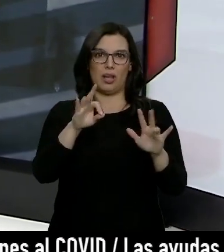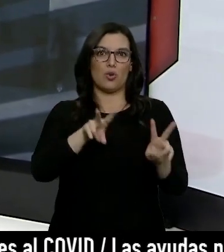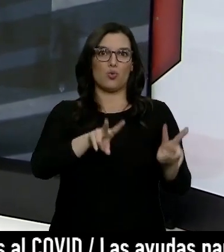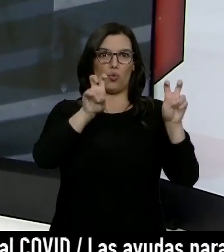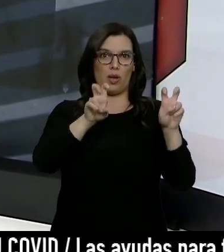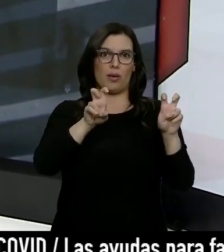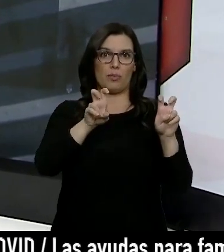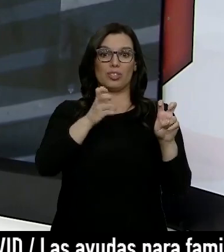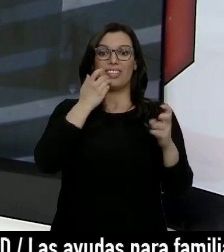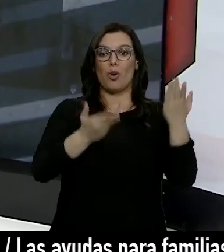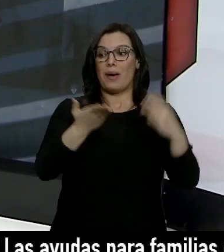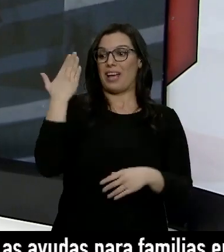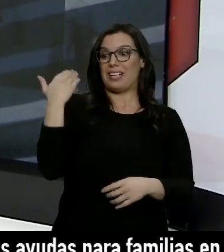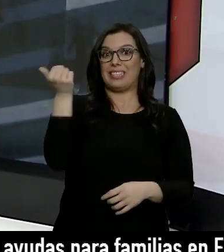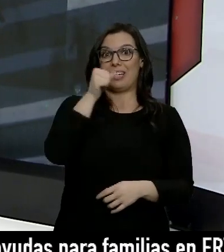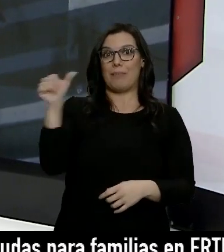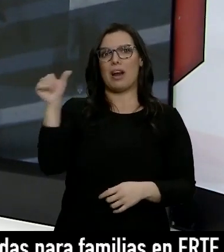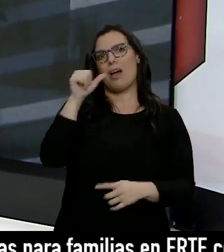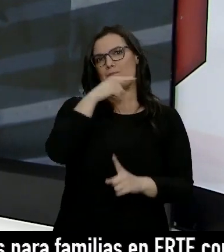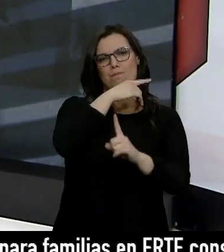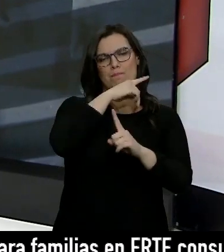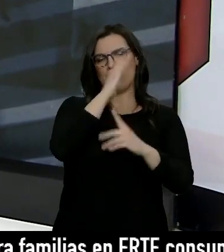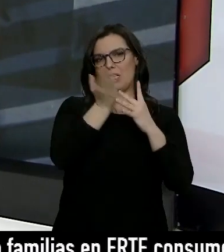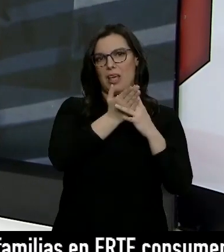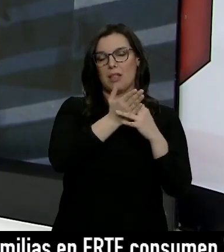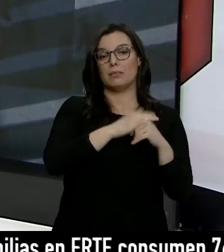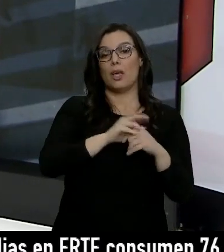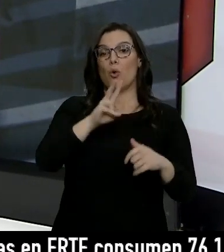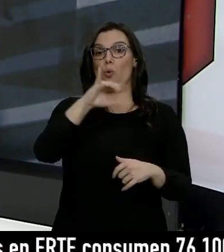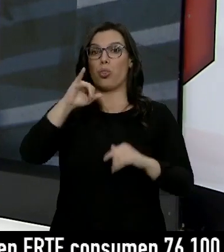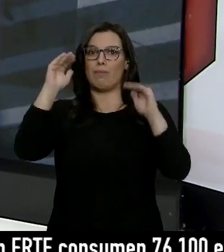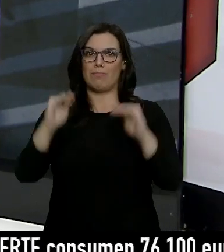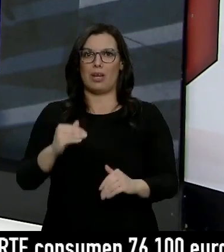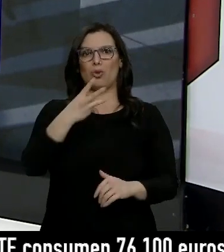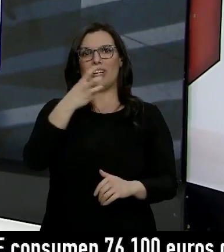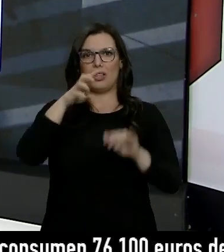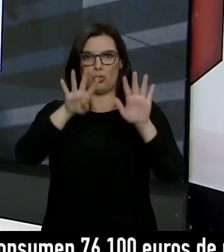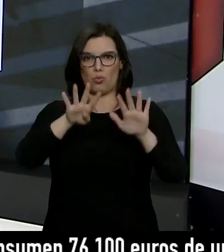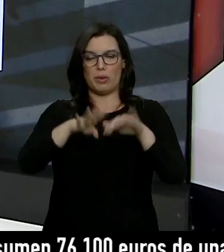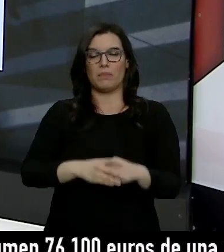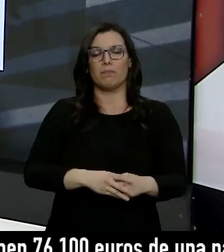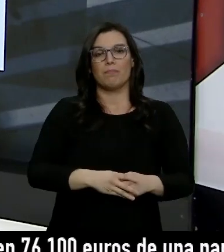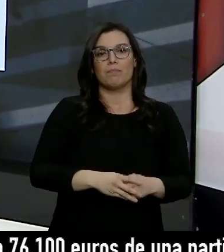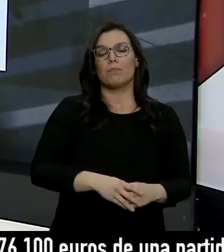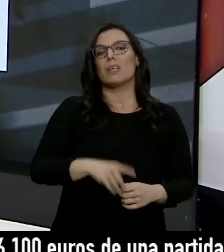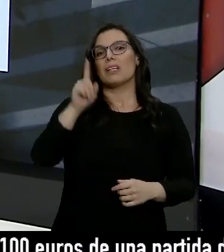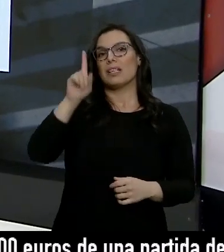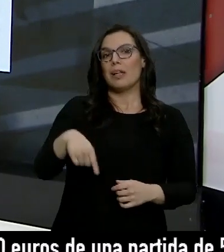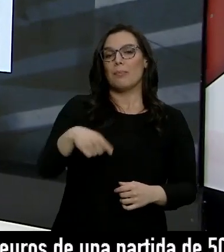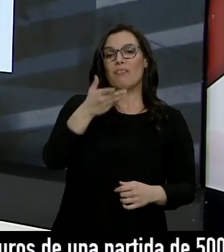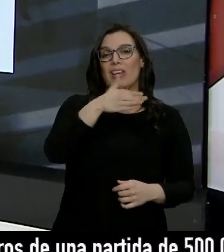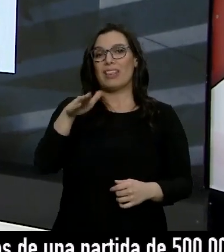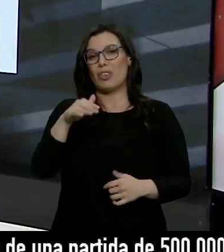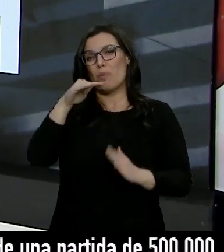Son la mitad que hace una semana. Bajan los ingresados en UCI hasta los 309 y desciende también levemente la